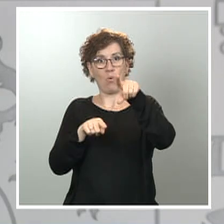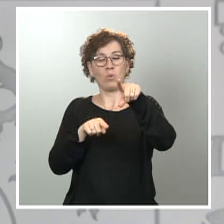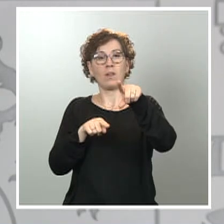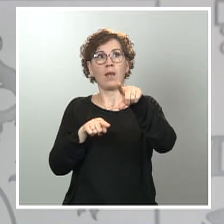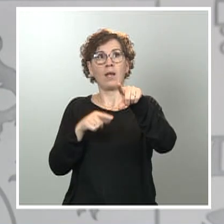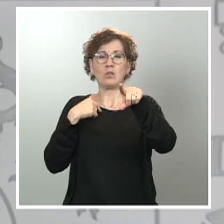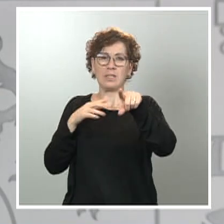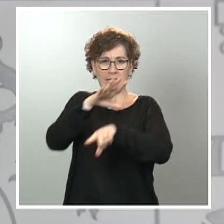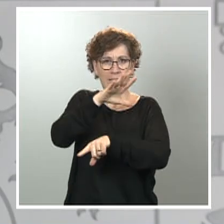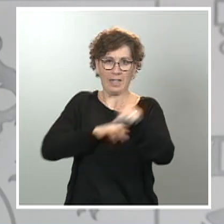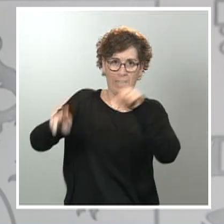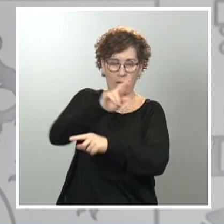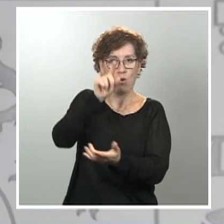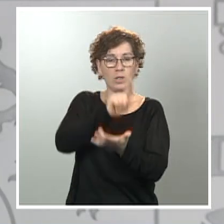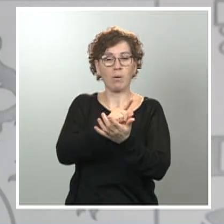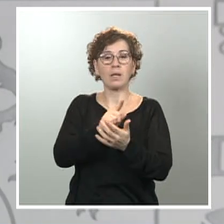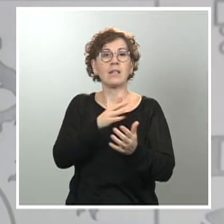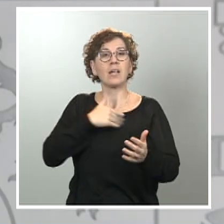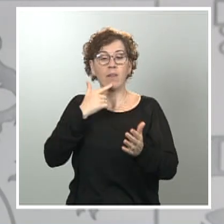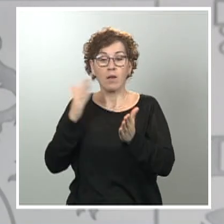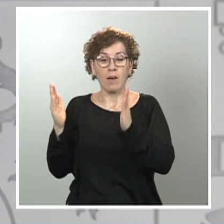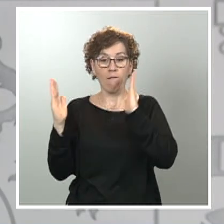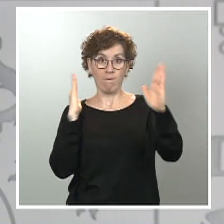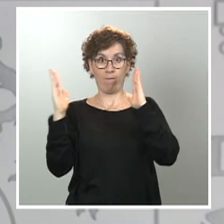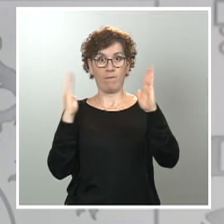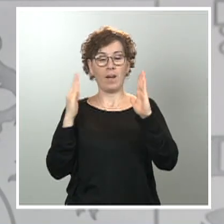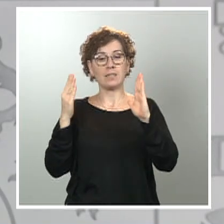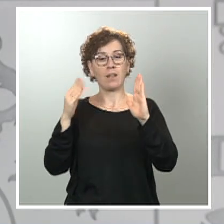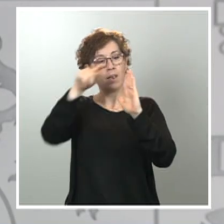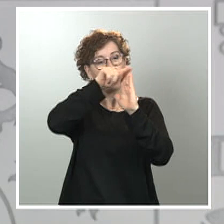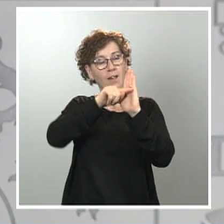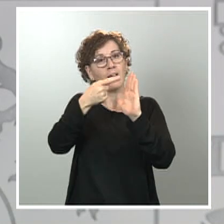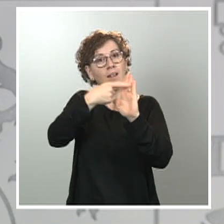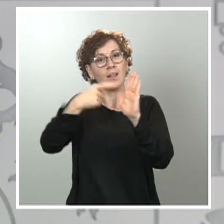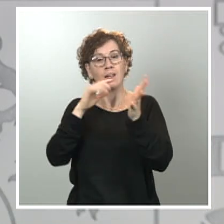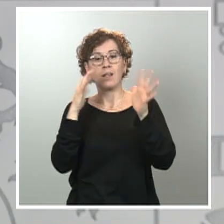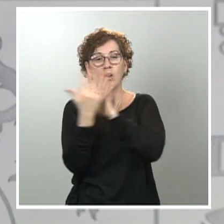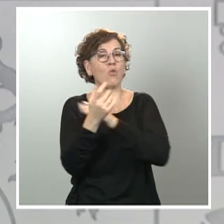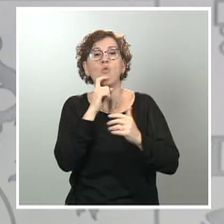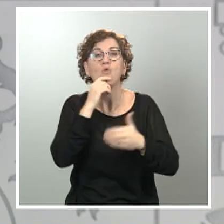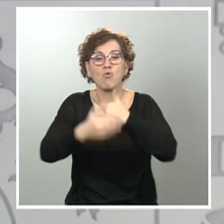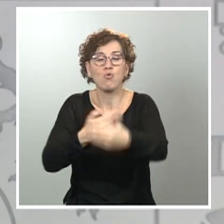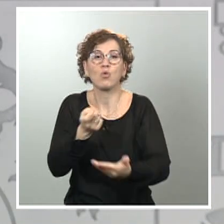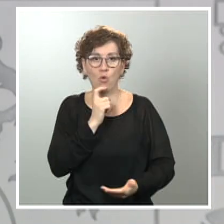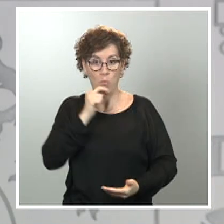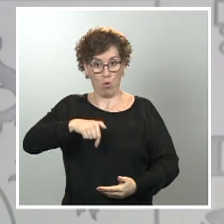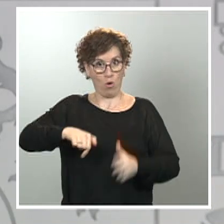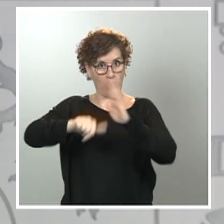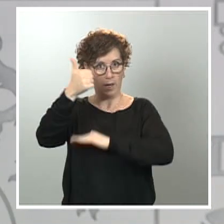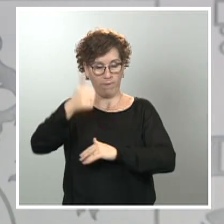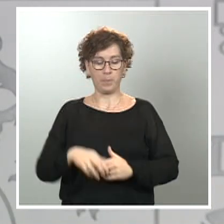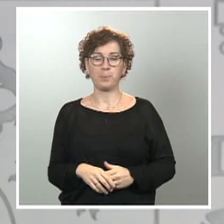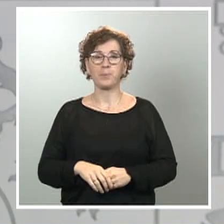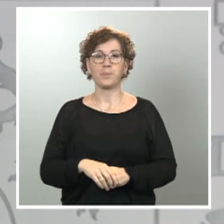¿Cómo será la desescalada, la transición que se diseña en el plan que ha aprobado hoy el Consejo de Ministros? Como dije en la